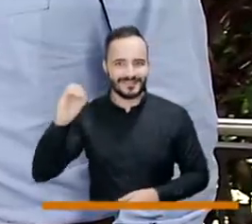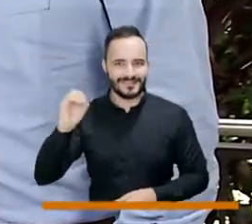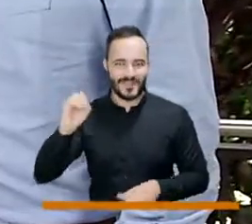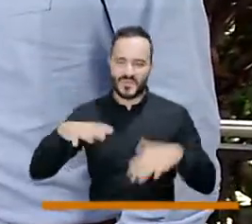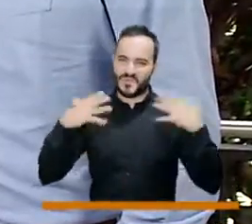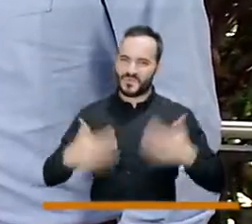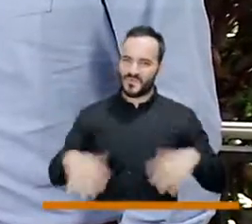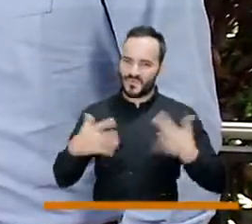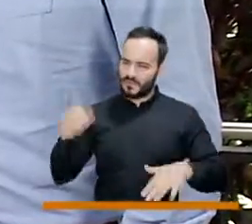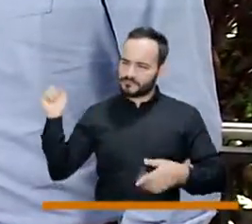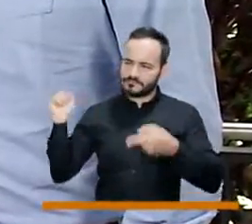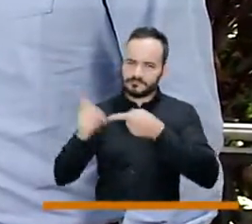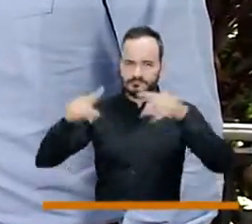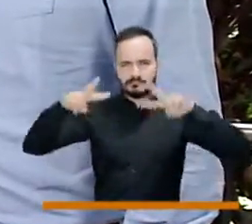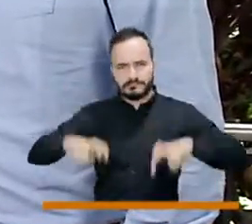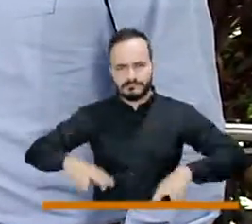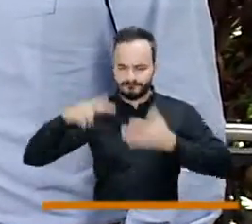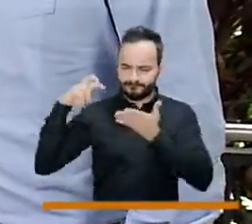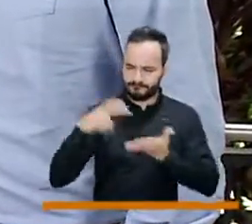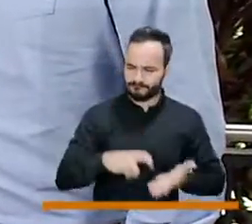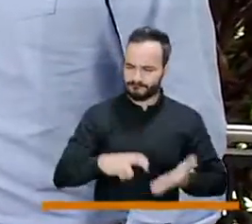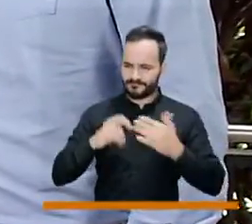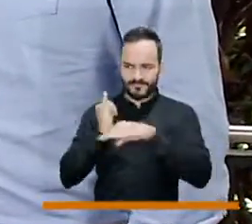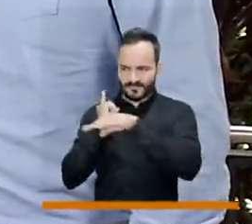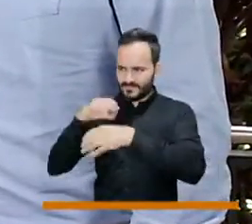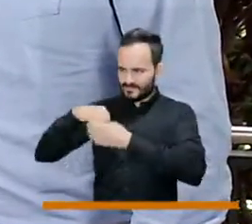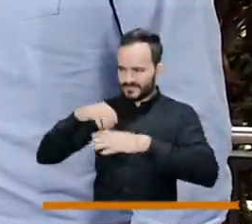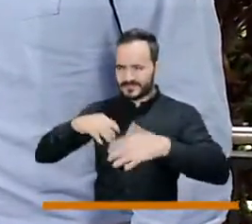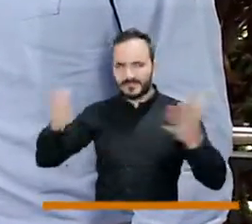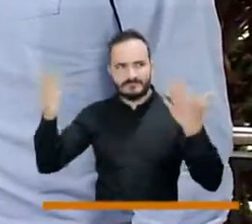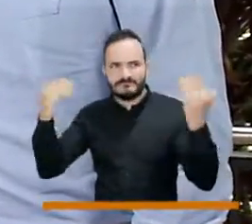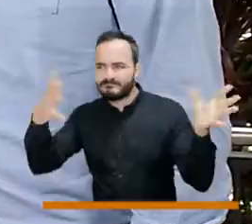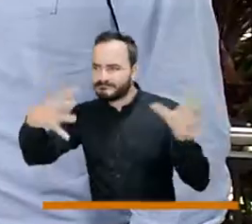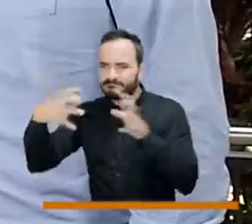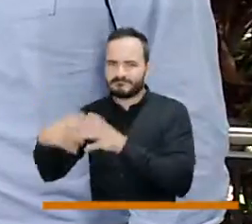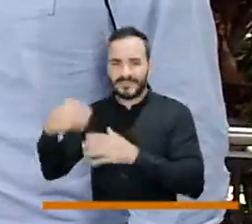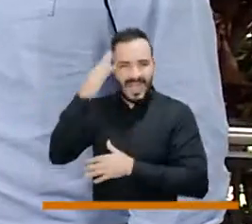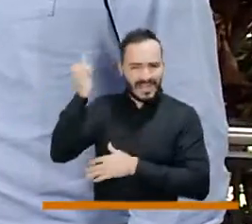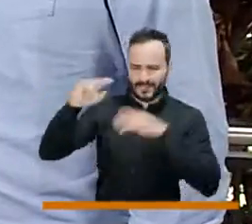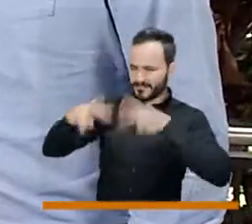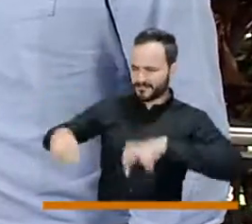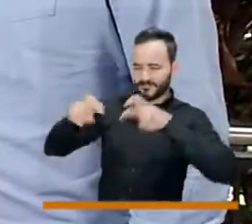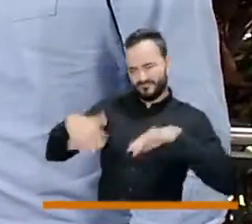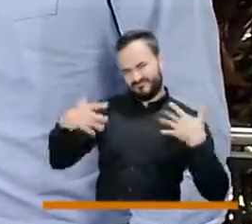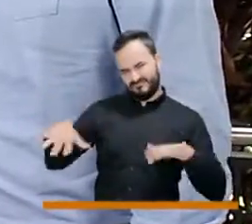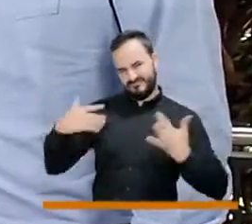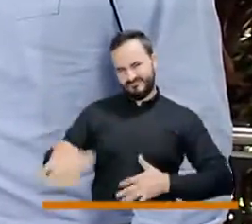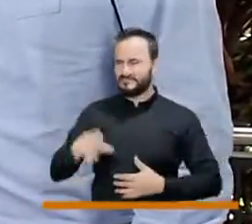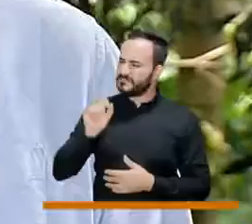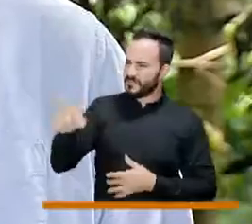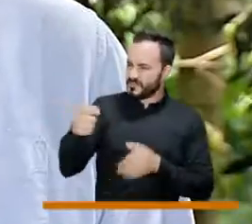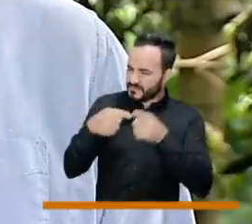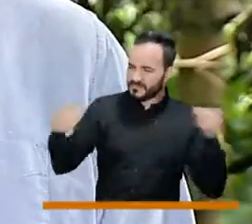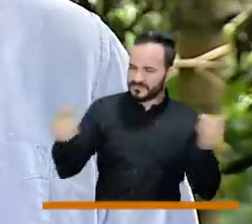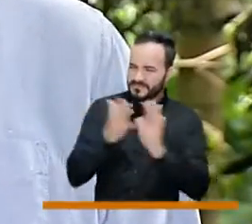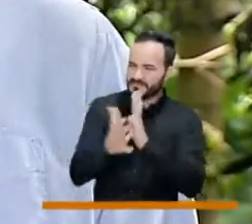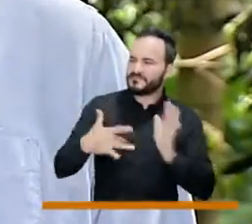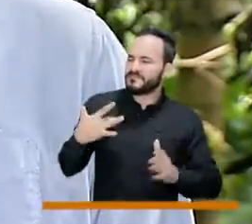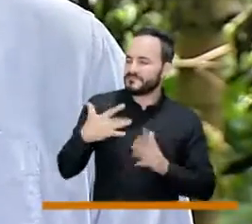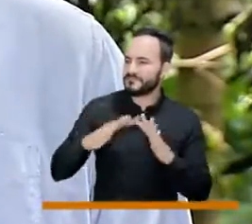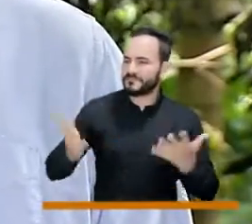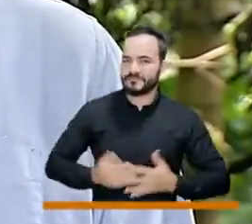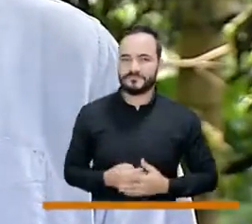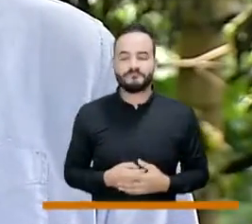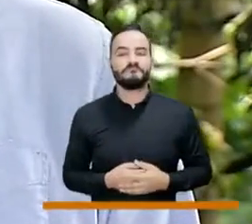institucional, de vida científica y de vida académica. ¿Qué significan este montón de años para la facultad? Nuestra